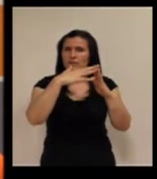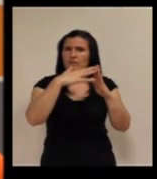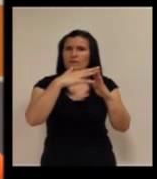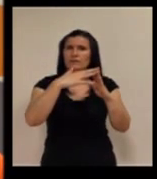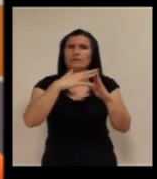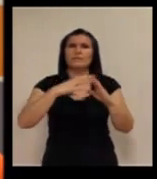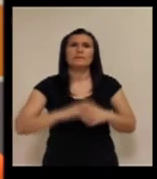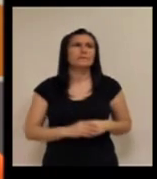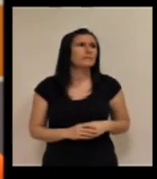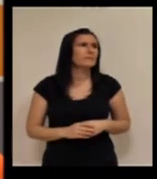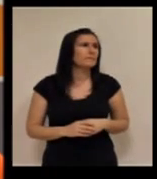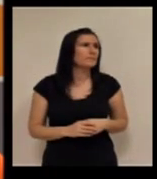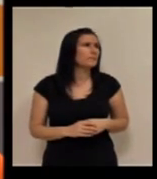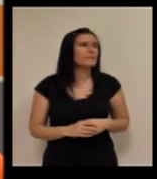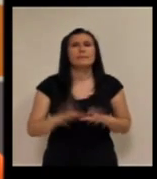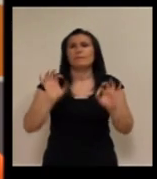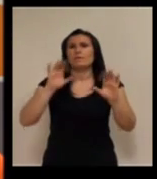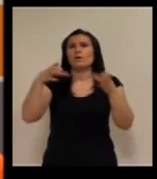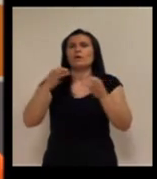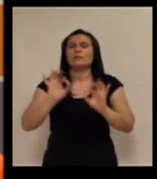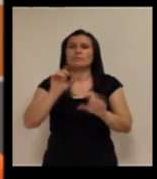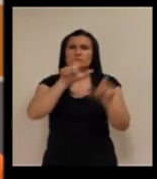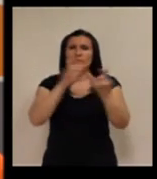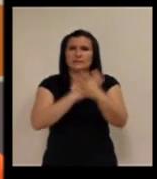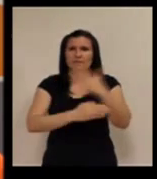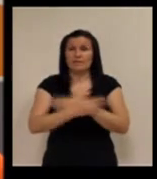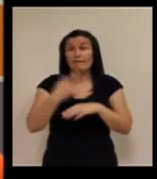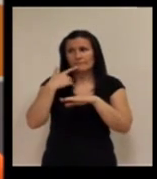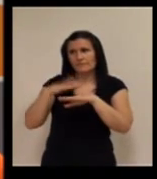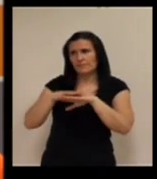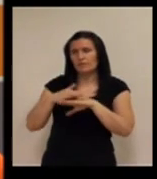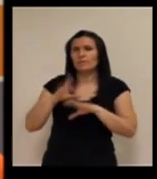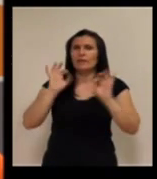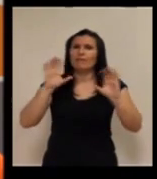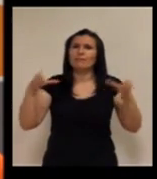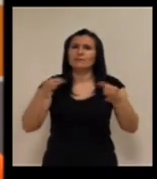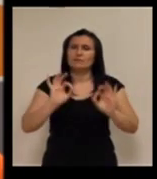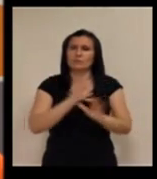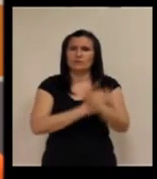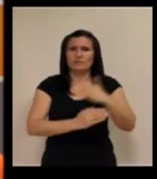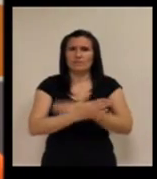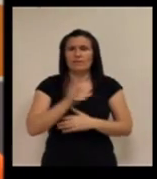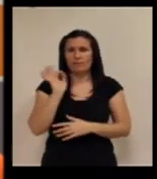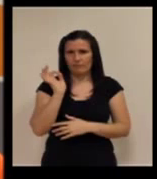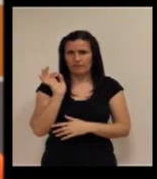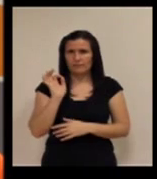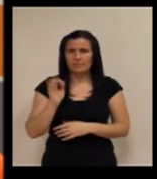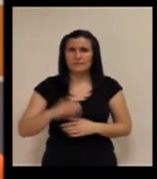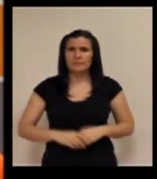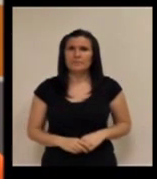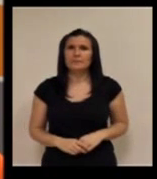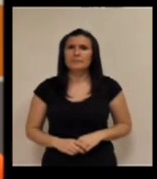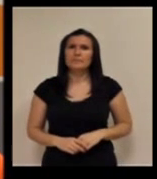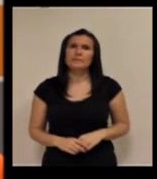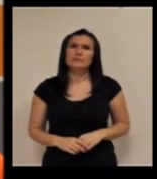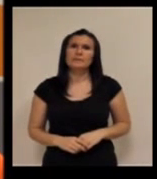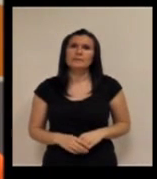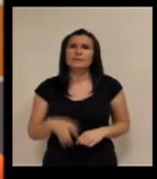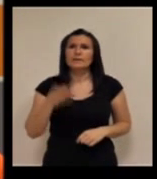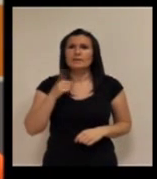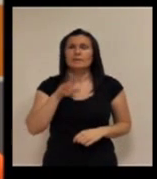al hogar o más o menos para colectivos con discapacidad perdón para colectivos con discapacidad efectivamente